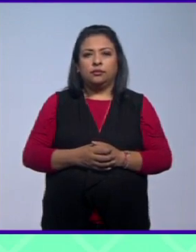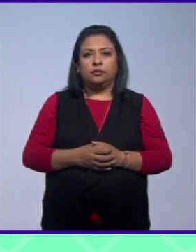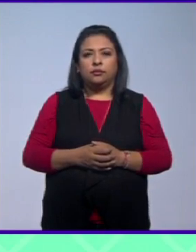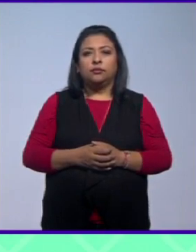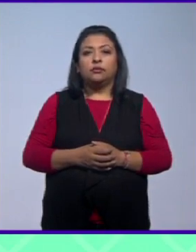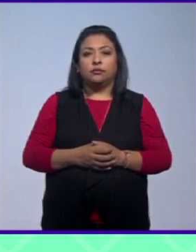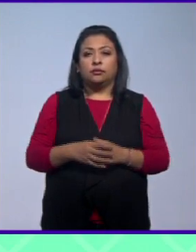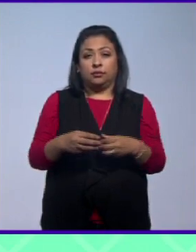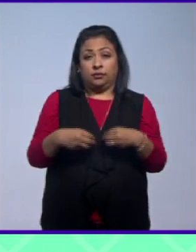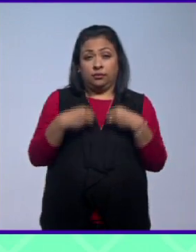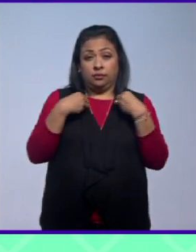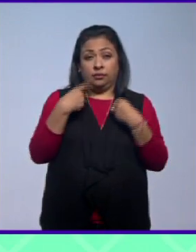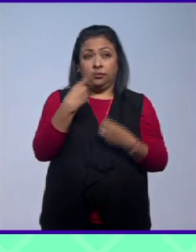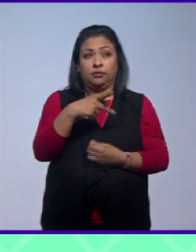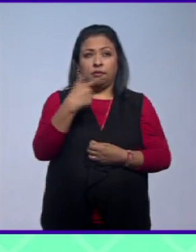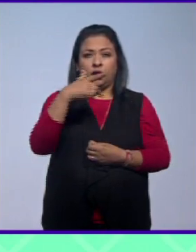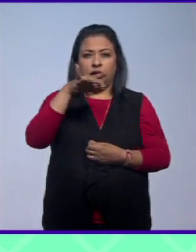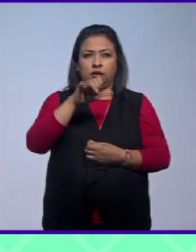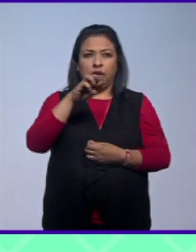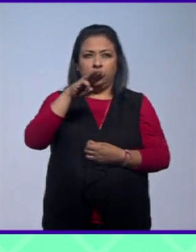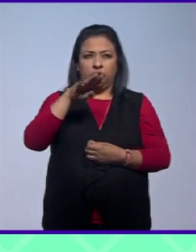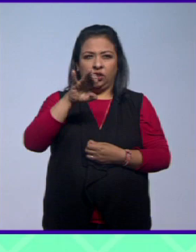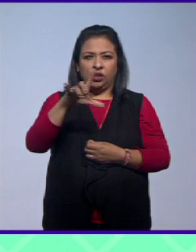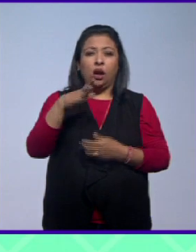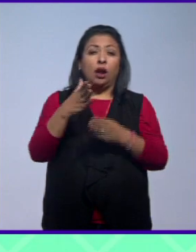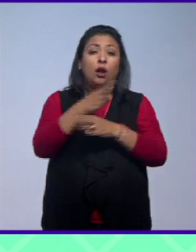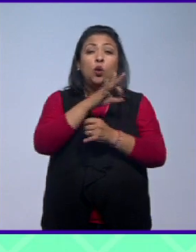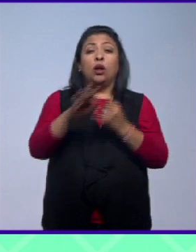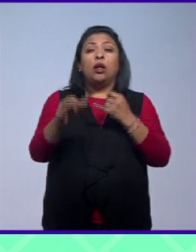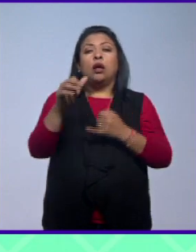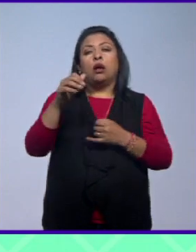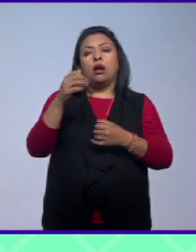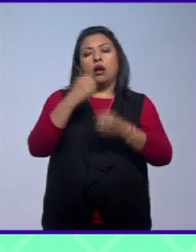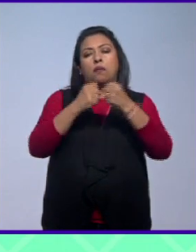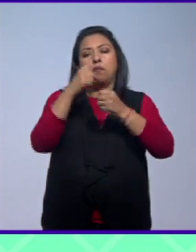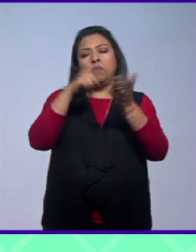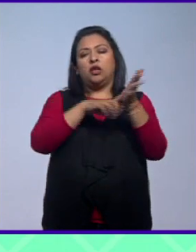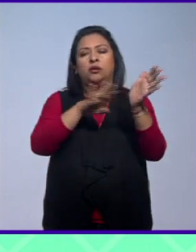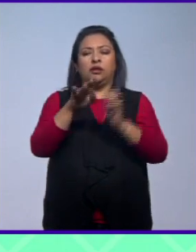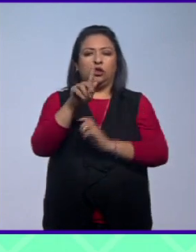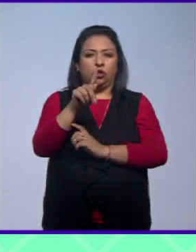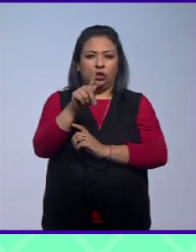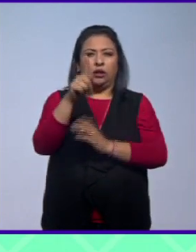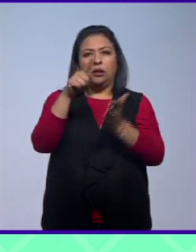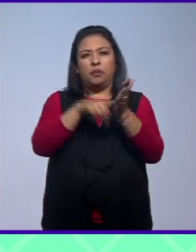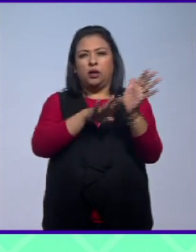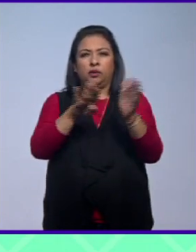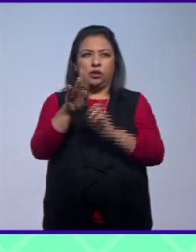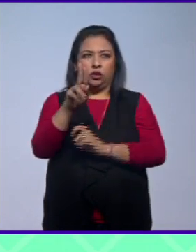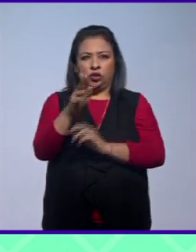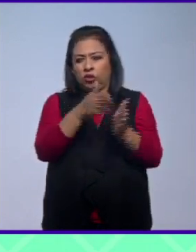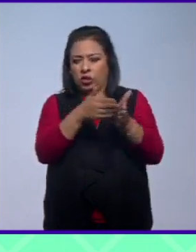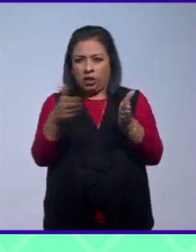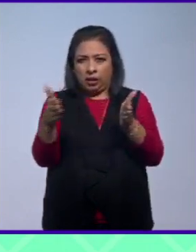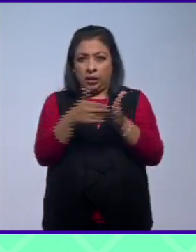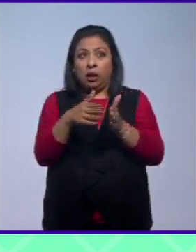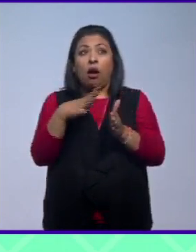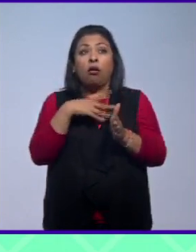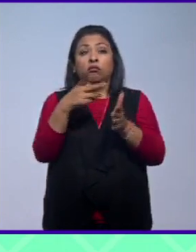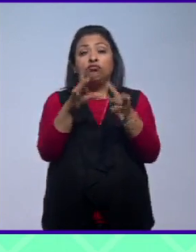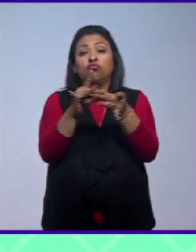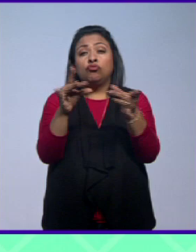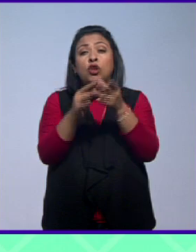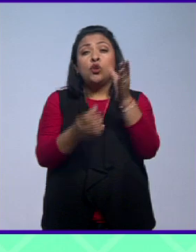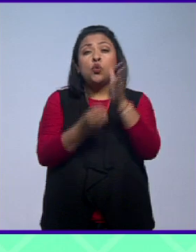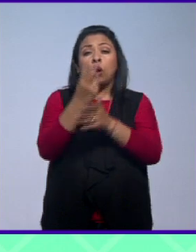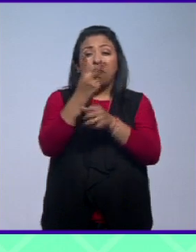La vida que tuvo Jean-Michel Basquiat a finales de la década de 1970 y 1980 está descrita